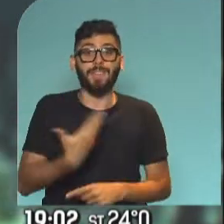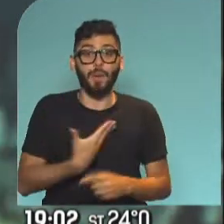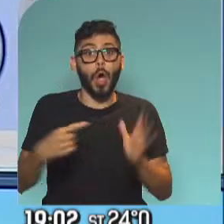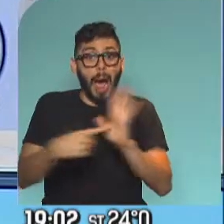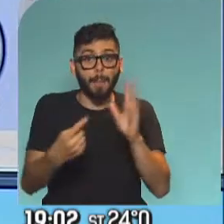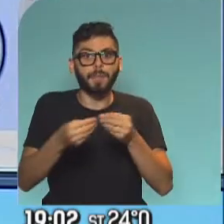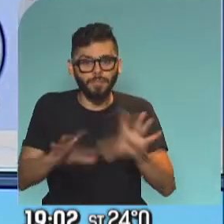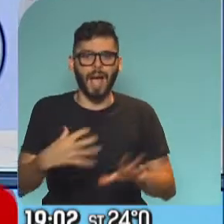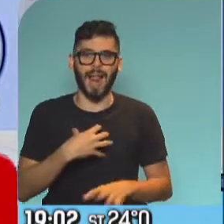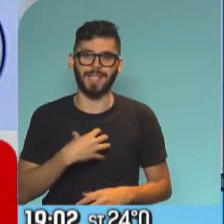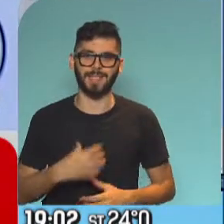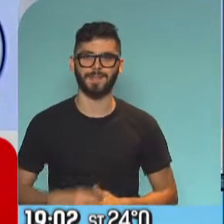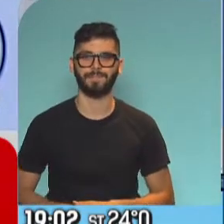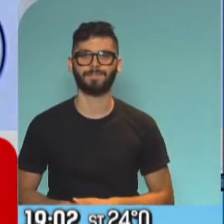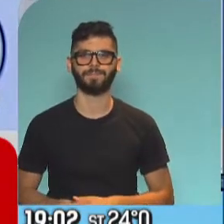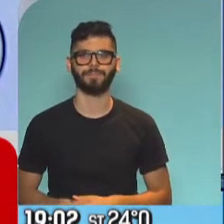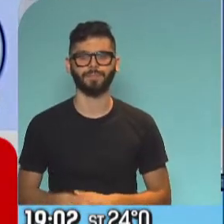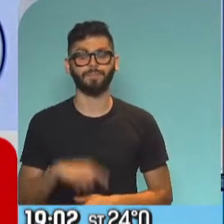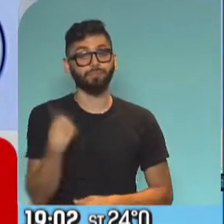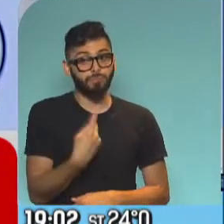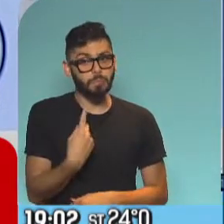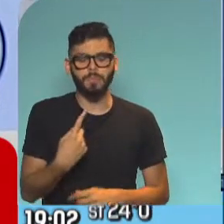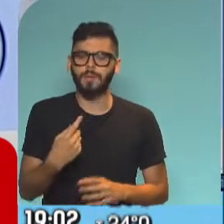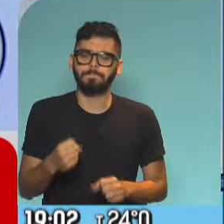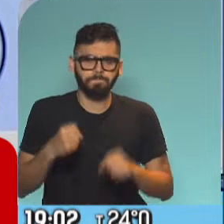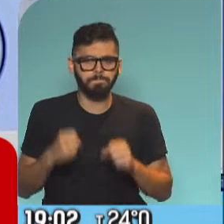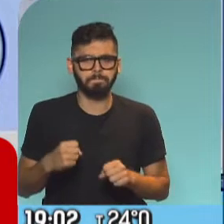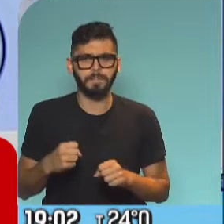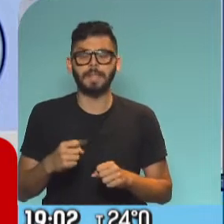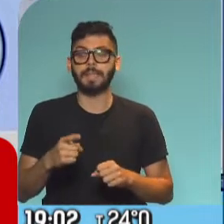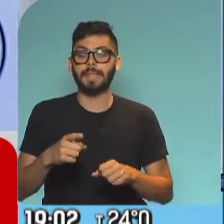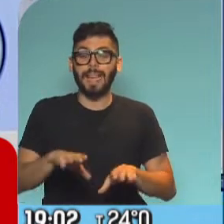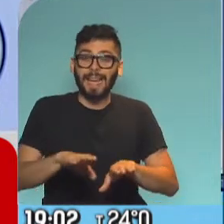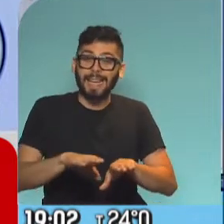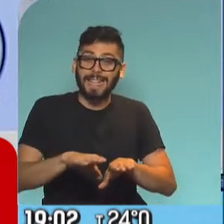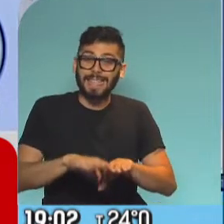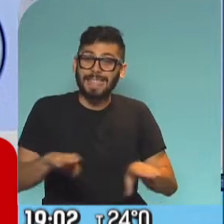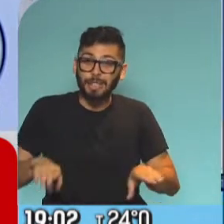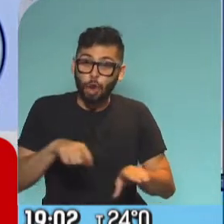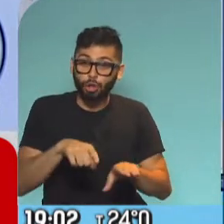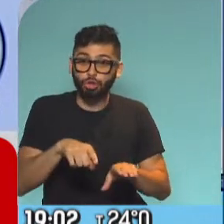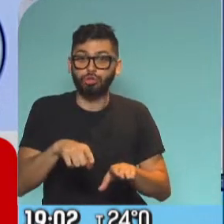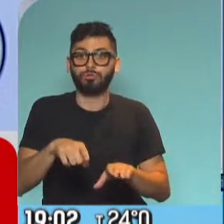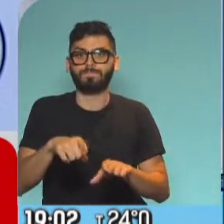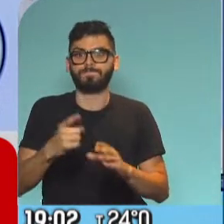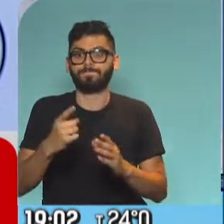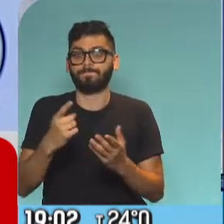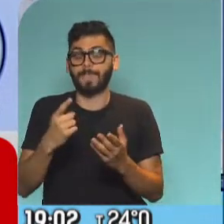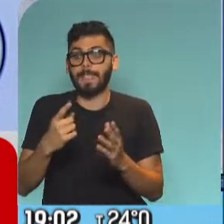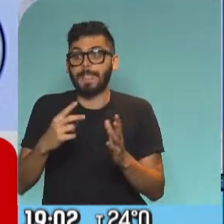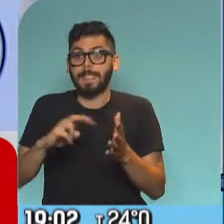febrero. Nosotros lo que insistimos es que el daño de los niños por no tener actividades